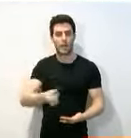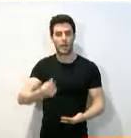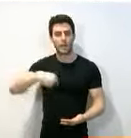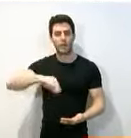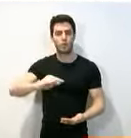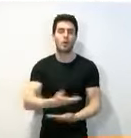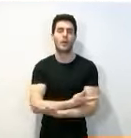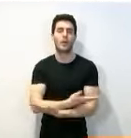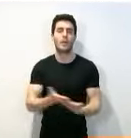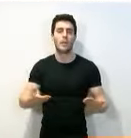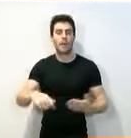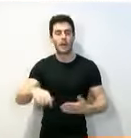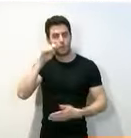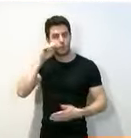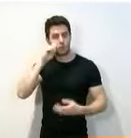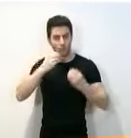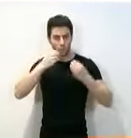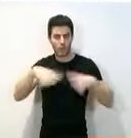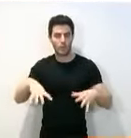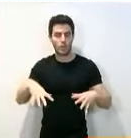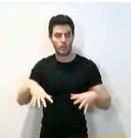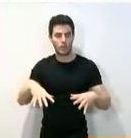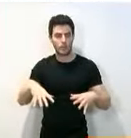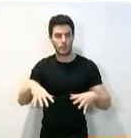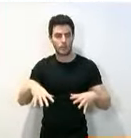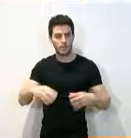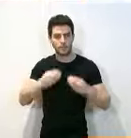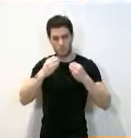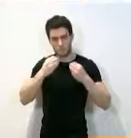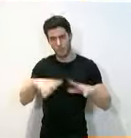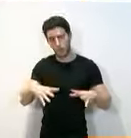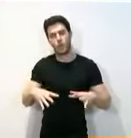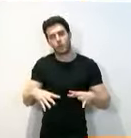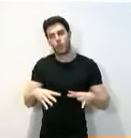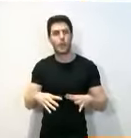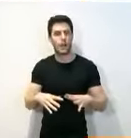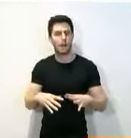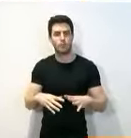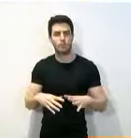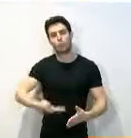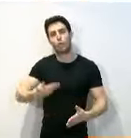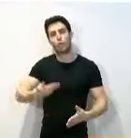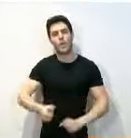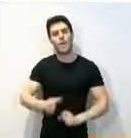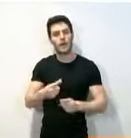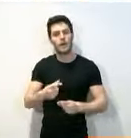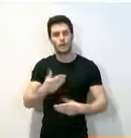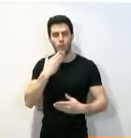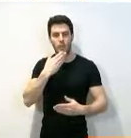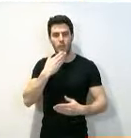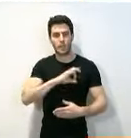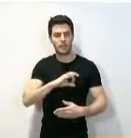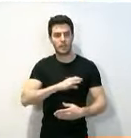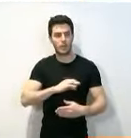que el Museo de la Historia significa lo que siempre ha significado. Muchas gracias. Muchas gracias, señora Moreno.